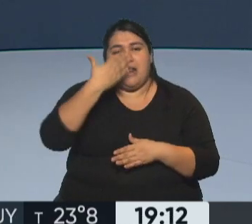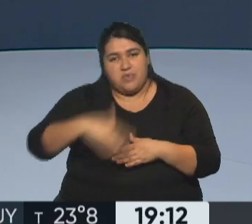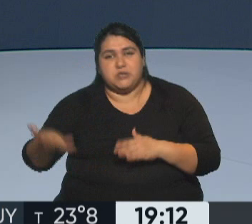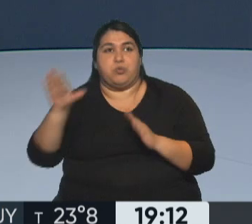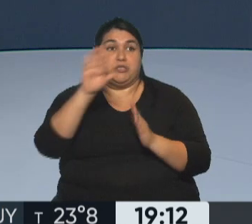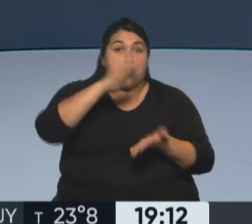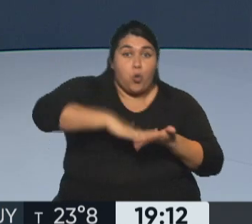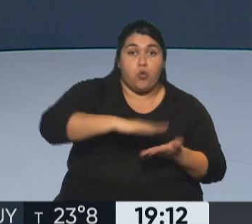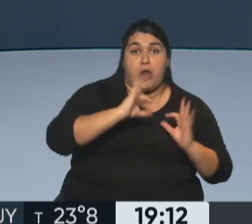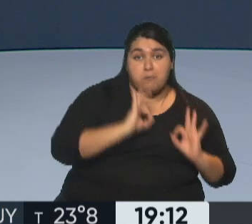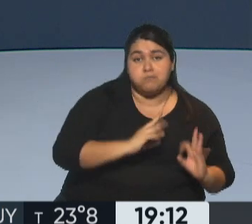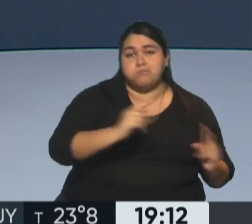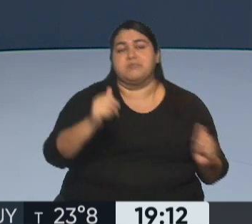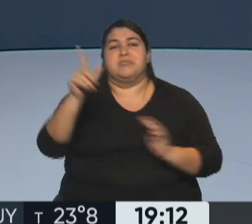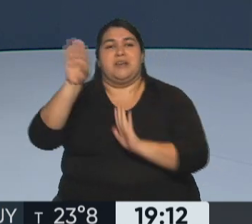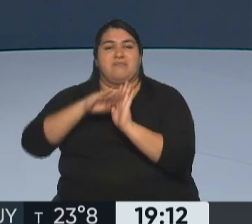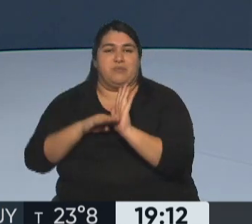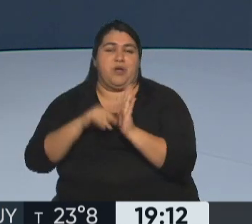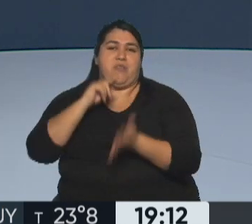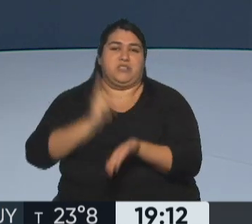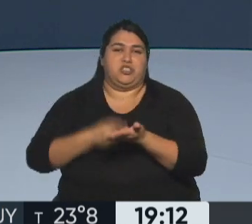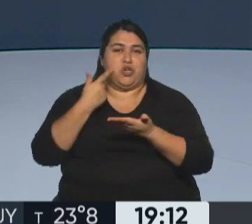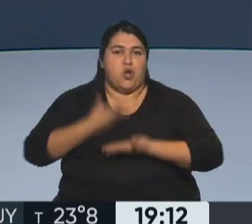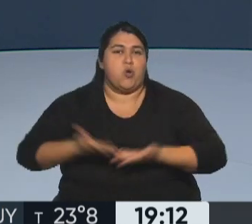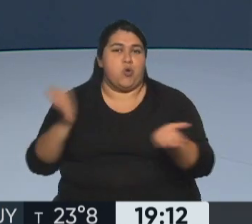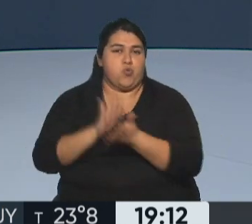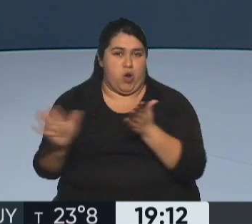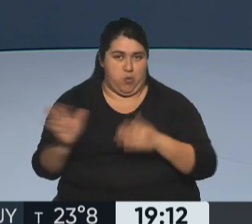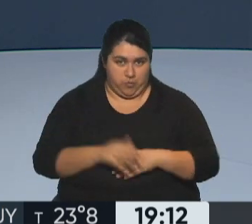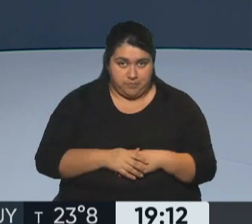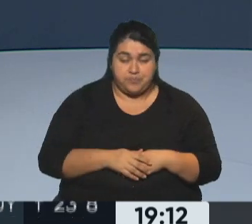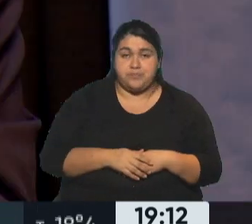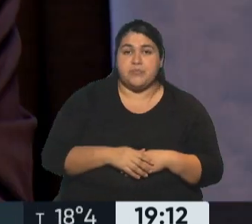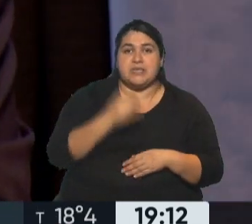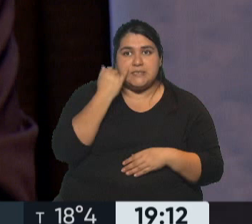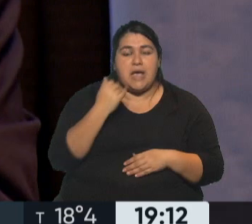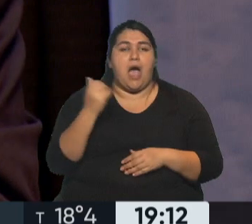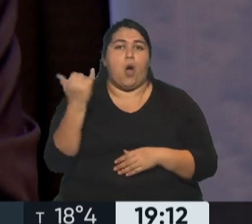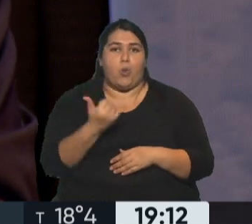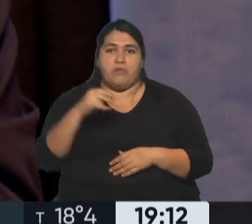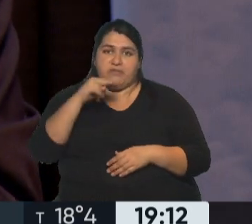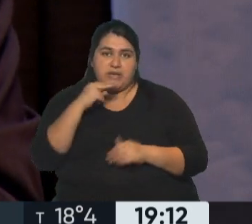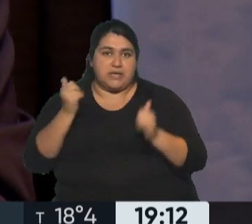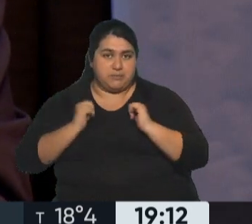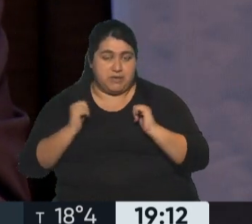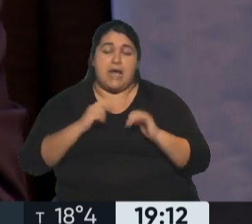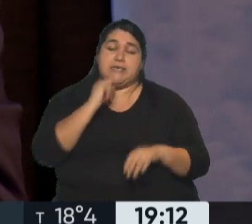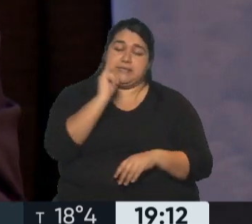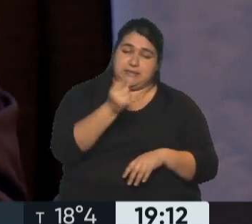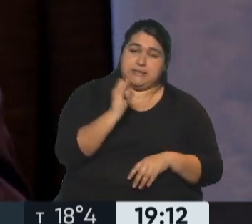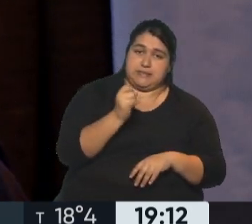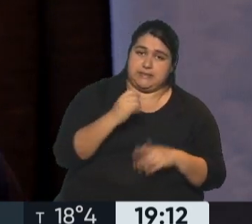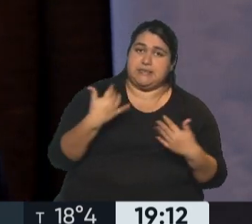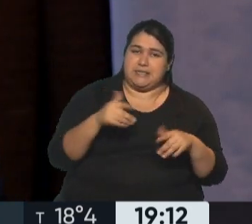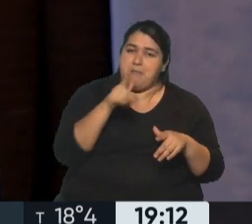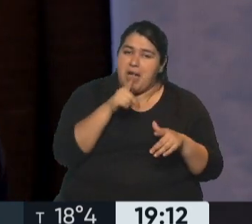tranquilidad en los mercados que empezó a notarse ya el jueves y viernes. Sí, yo creo lo mismo que vos, Daniel, me parece que va a ser un